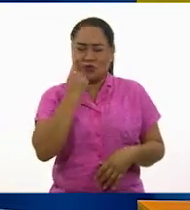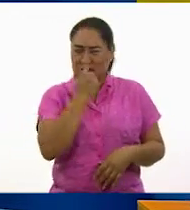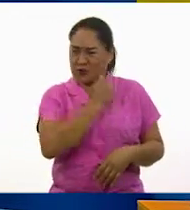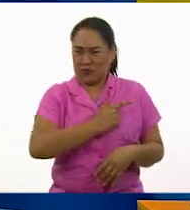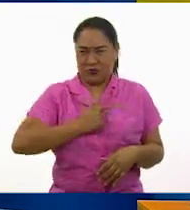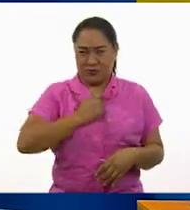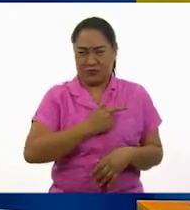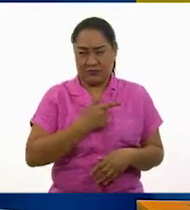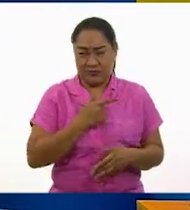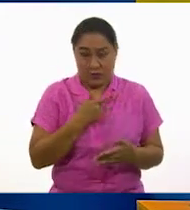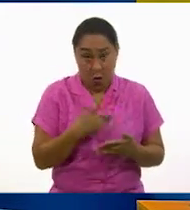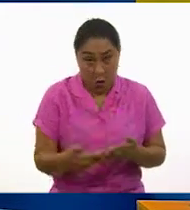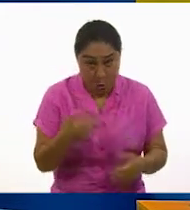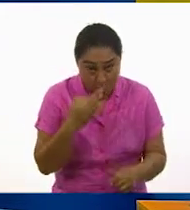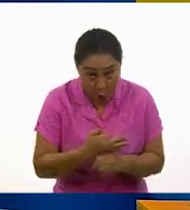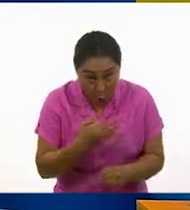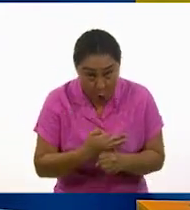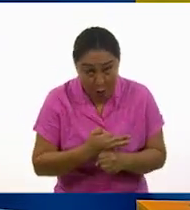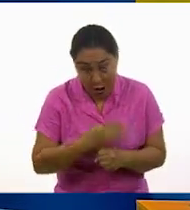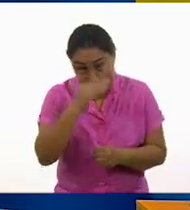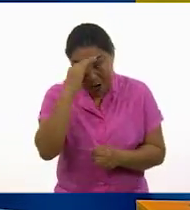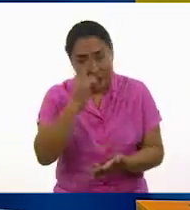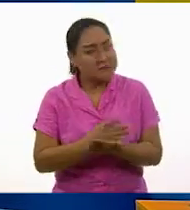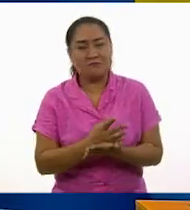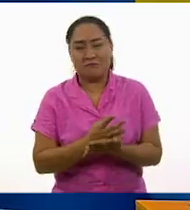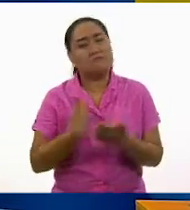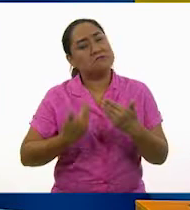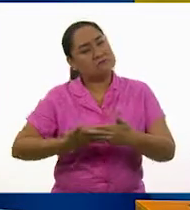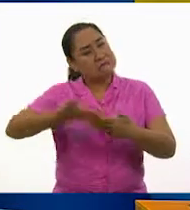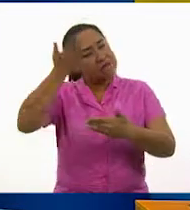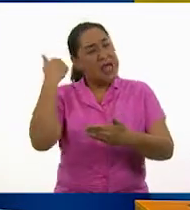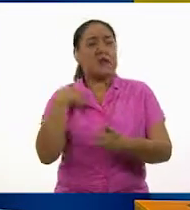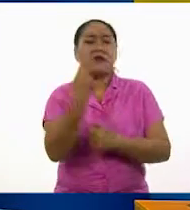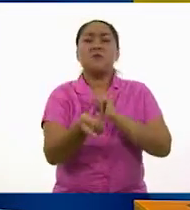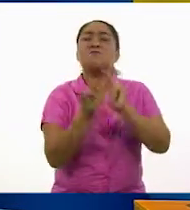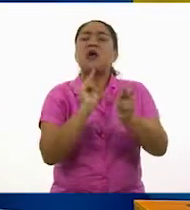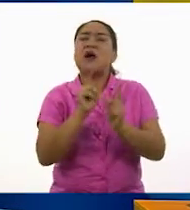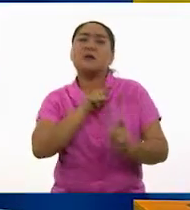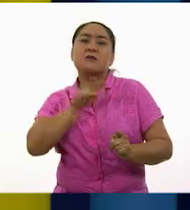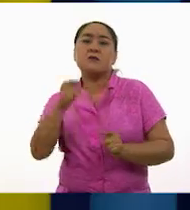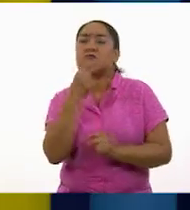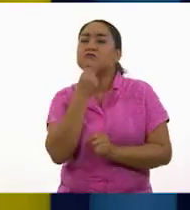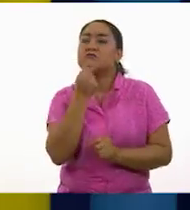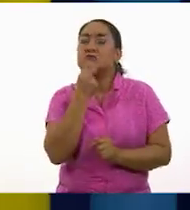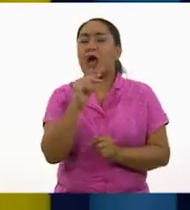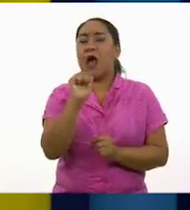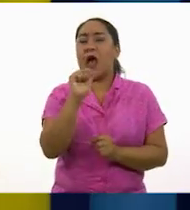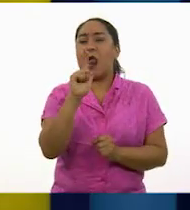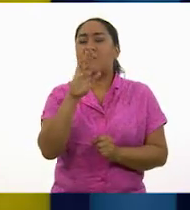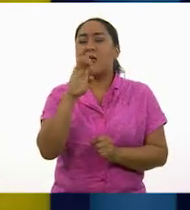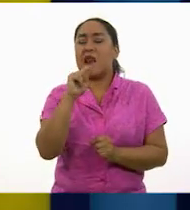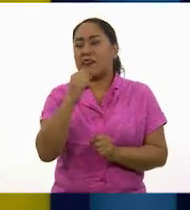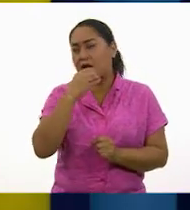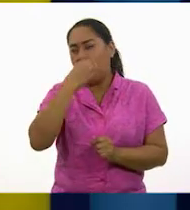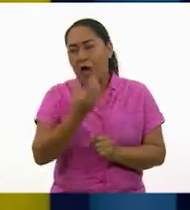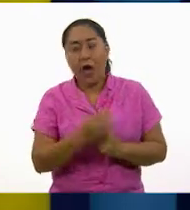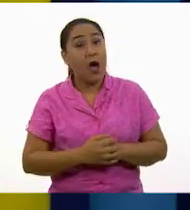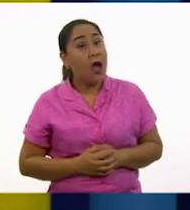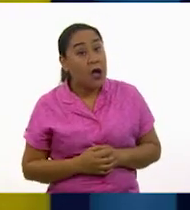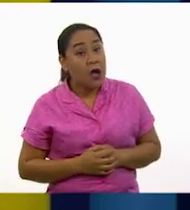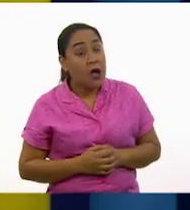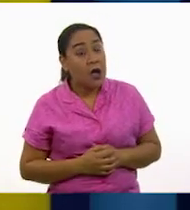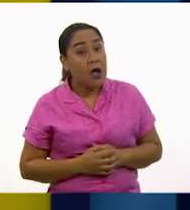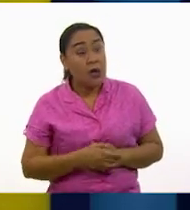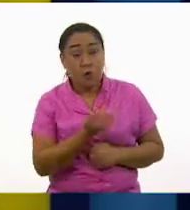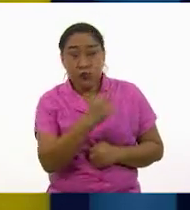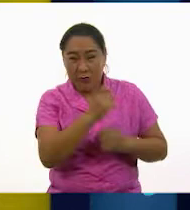nuestros tiempos. Si te platicara lo que pasó con Albert Einstein... No me diga que tampoco lo dejan entrar a